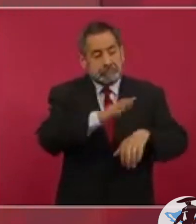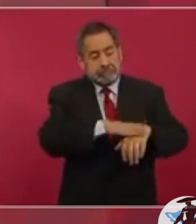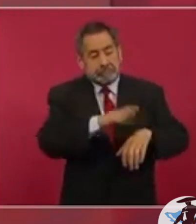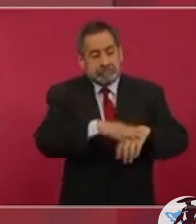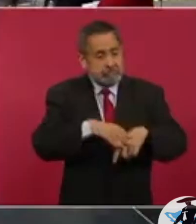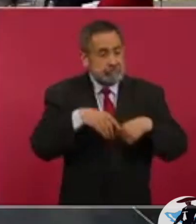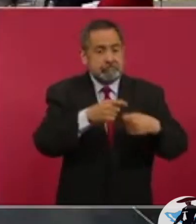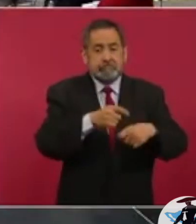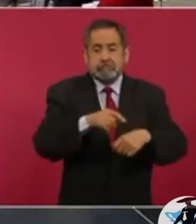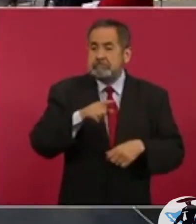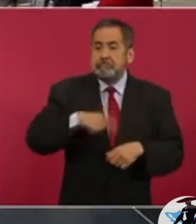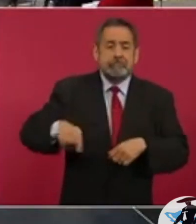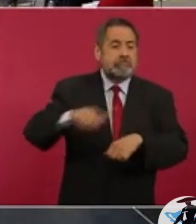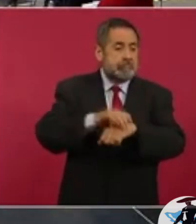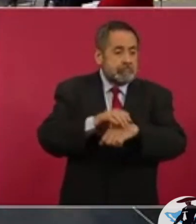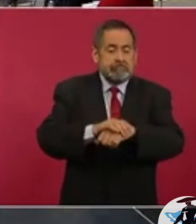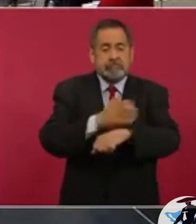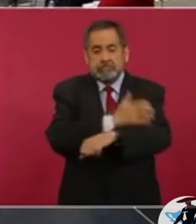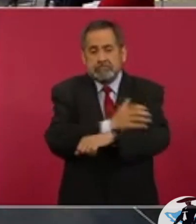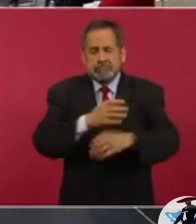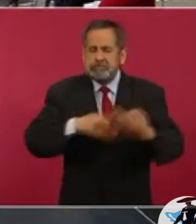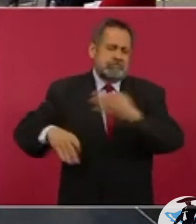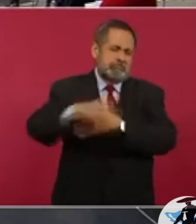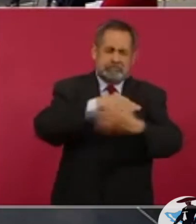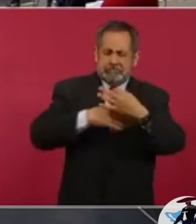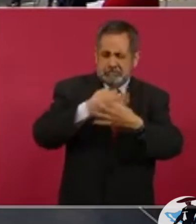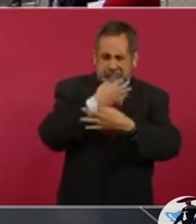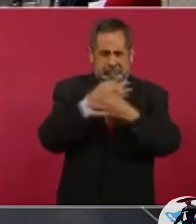amigos, compañeros, a todos,